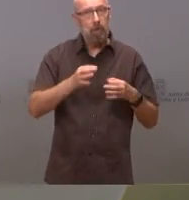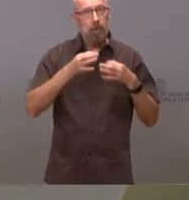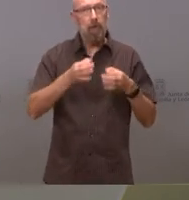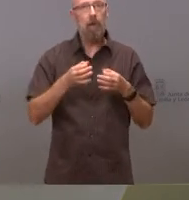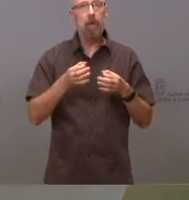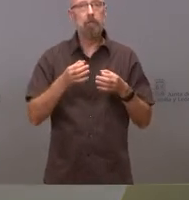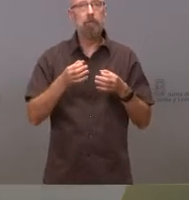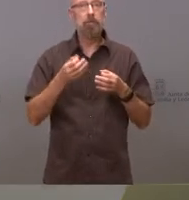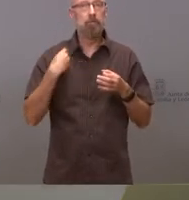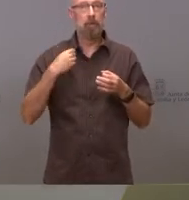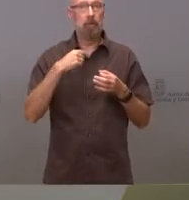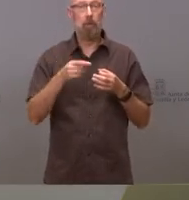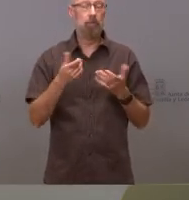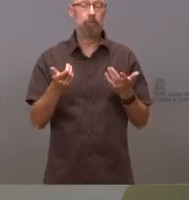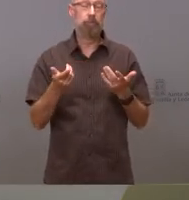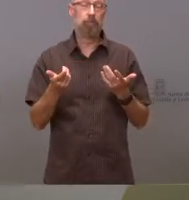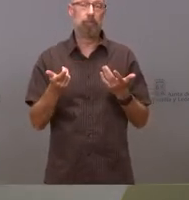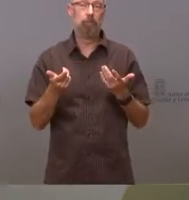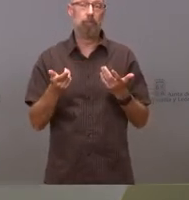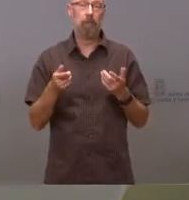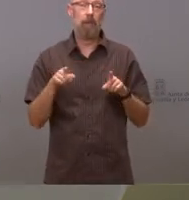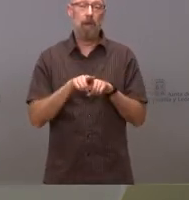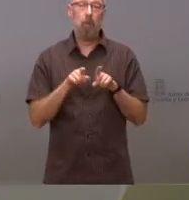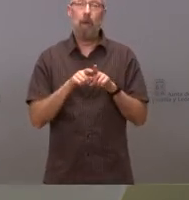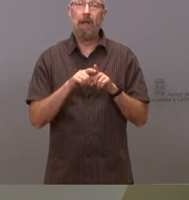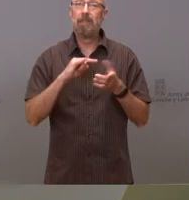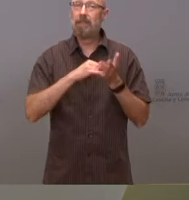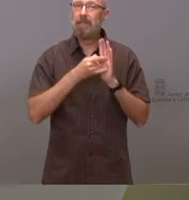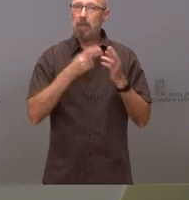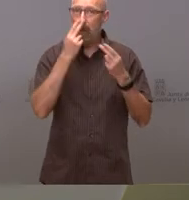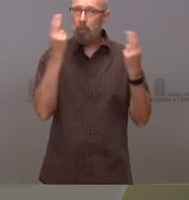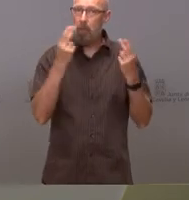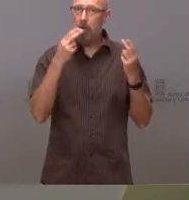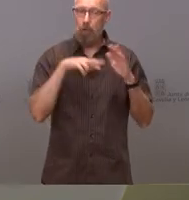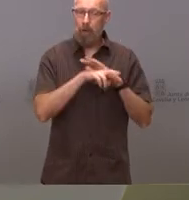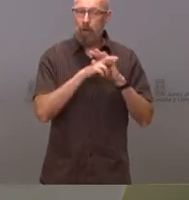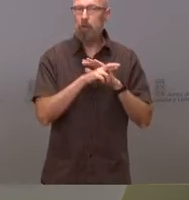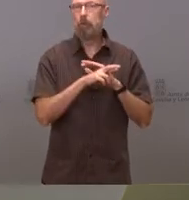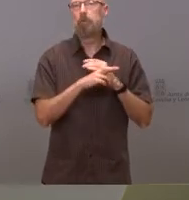el operativo como cualquier dispositivo público es susceptible siempre de mejorar